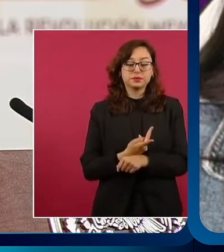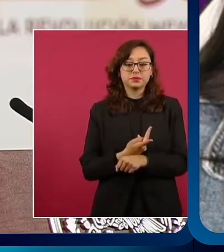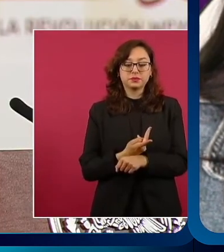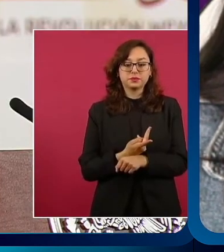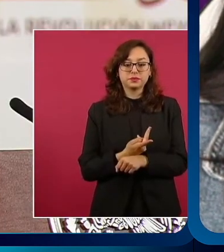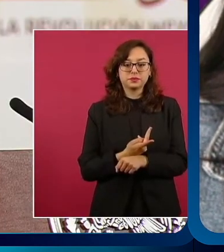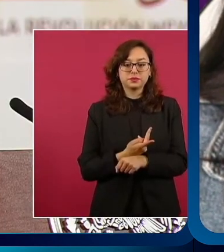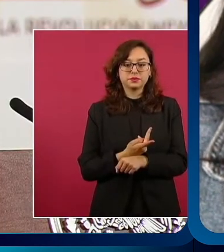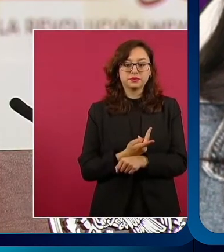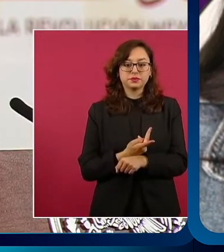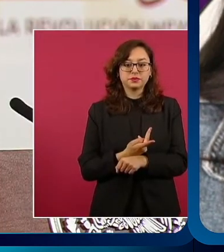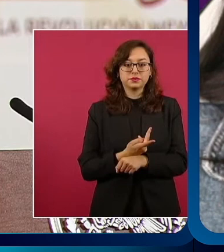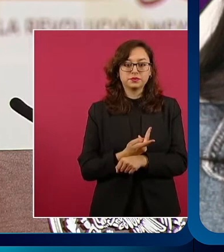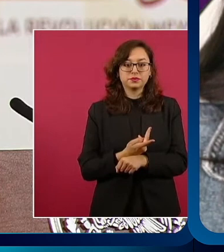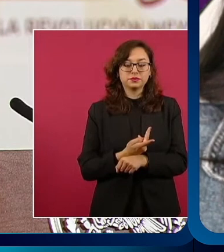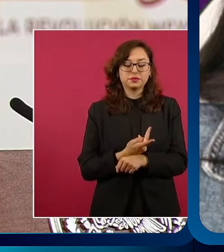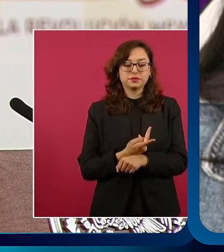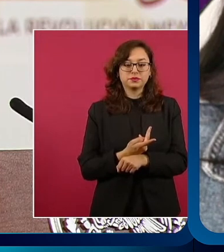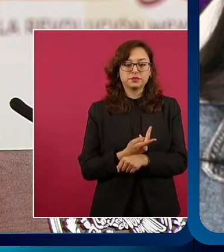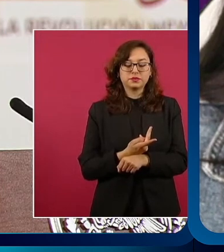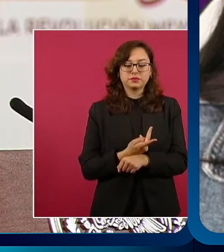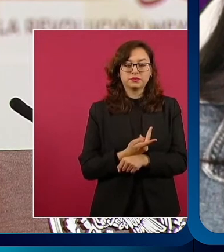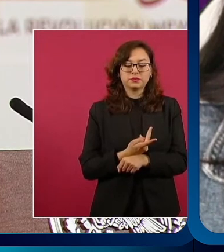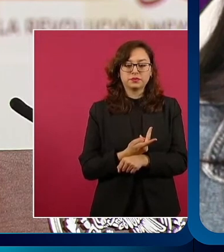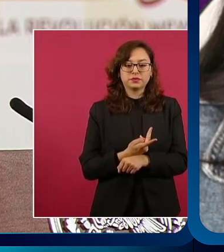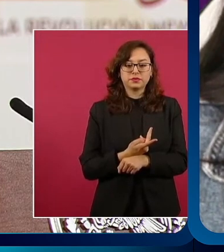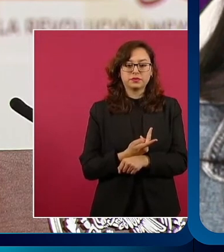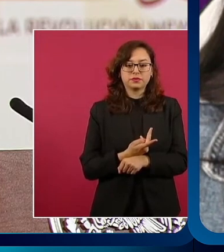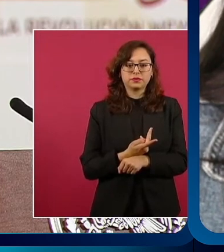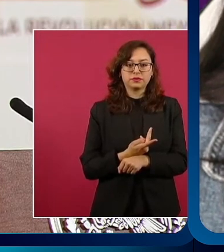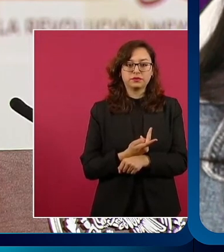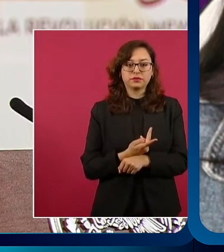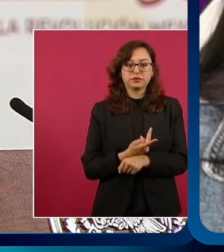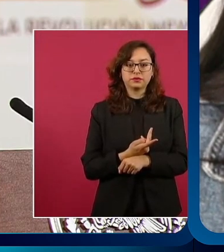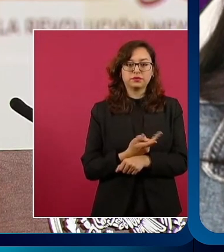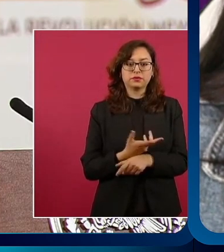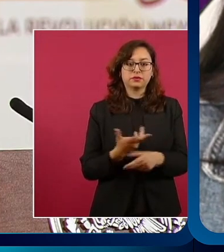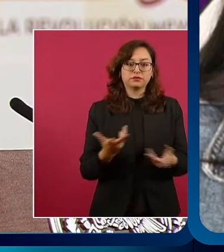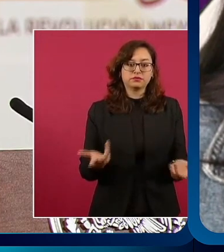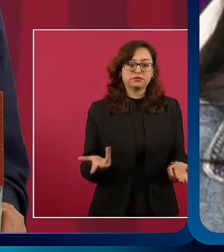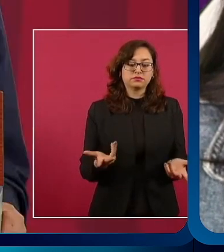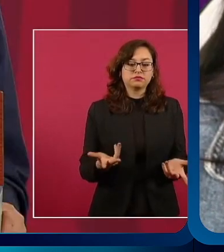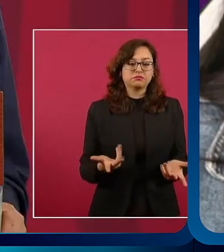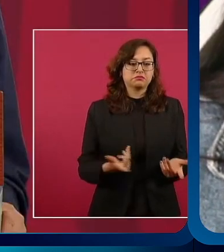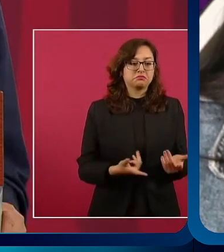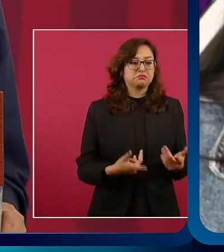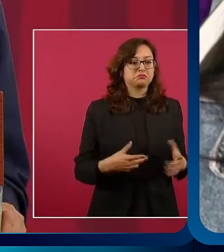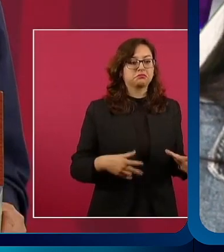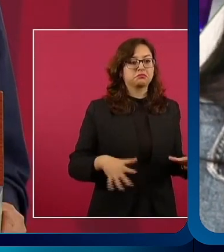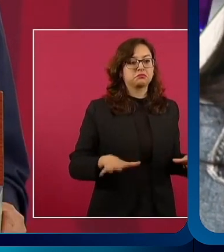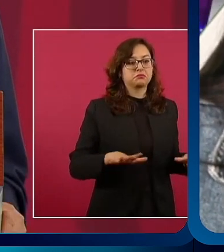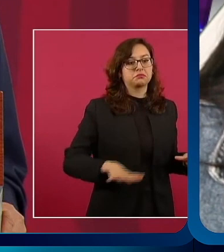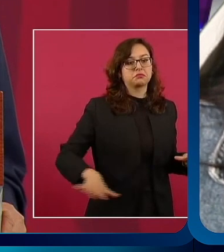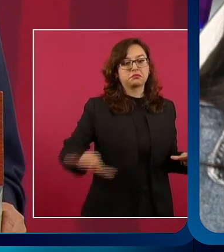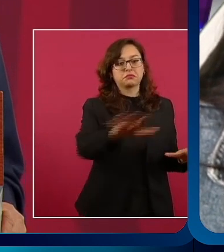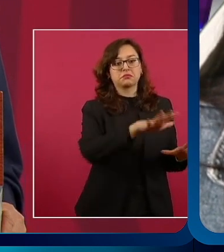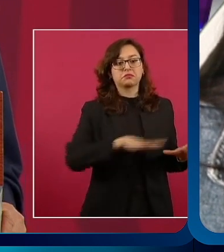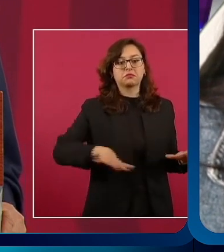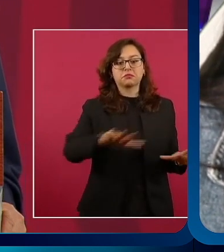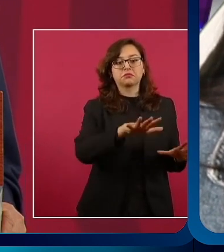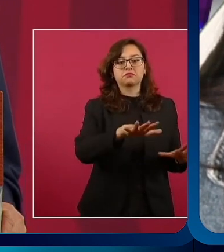Pues a una anarquía, a un desorden